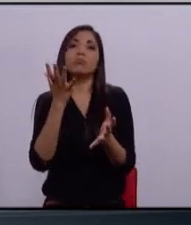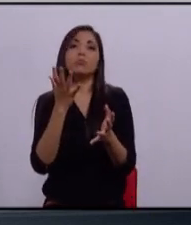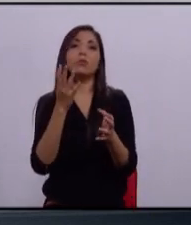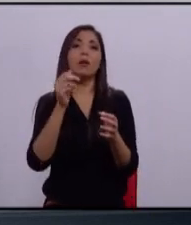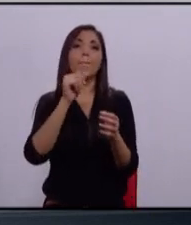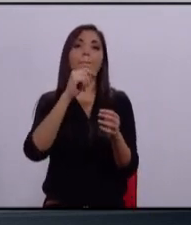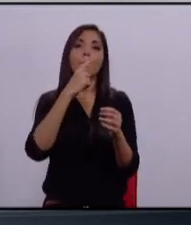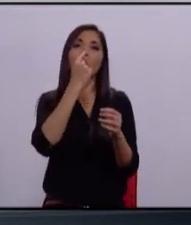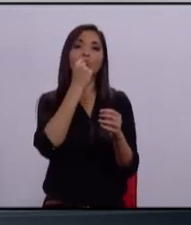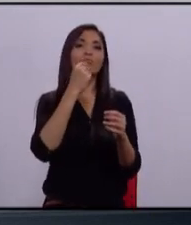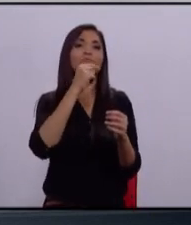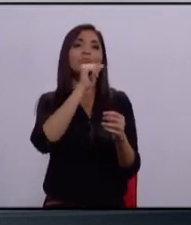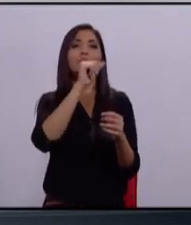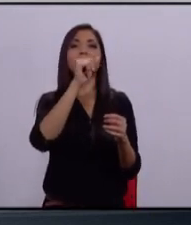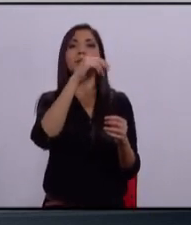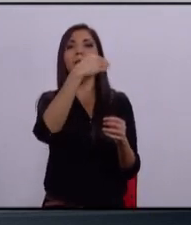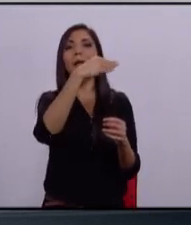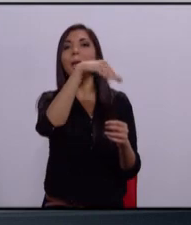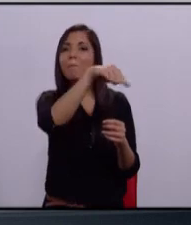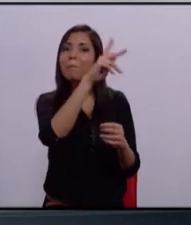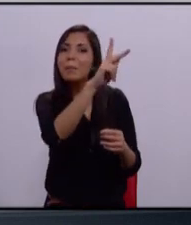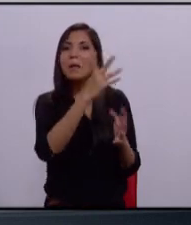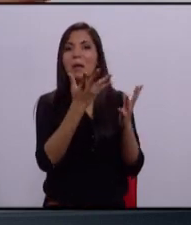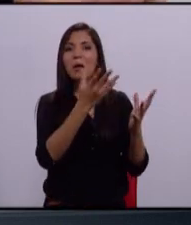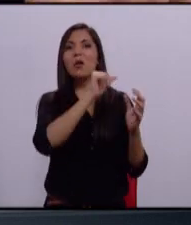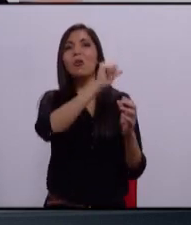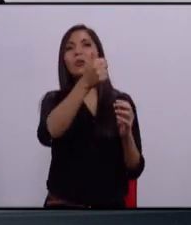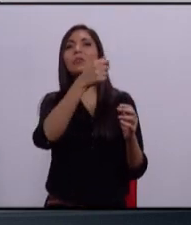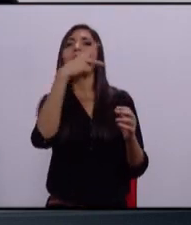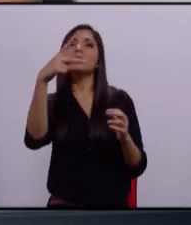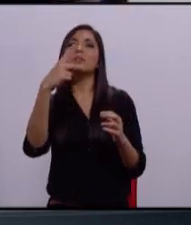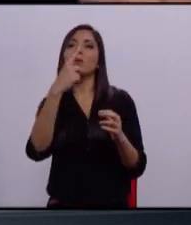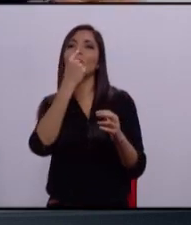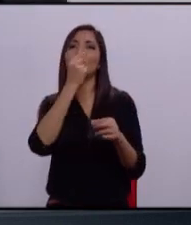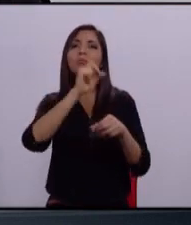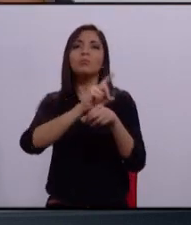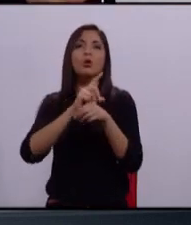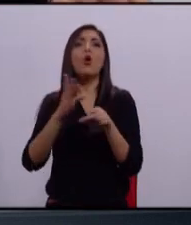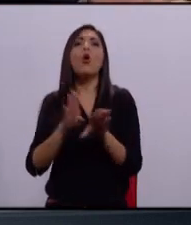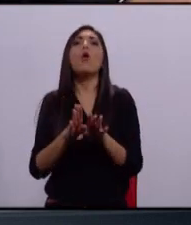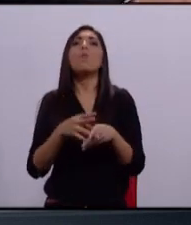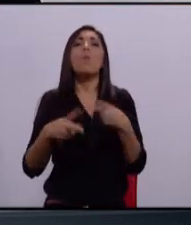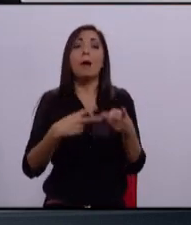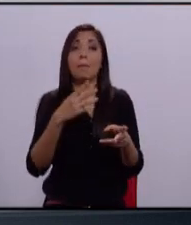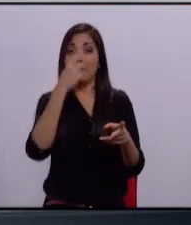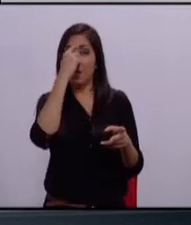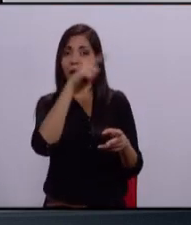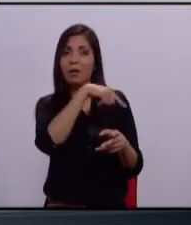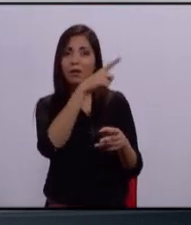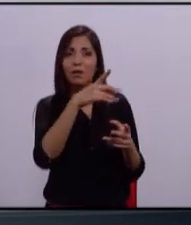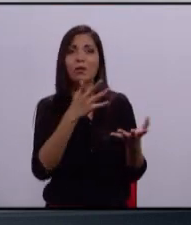parte de los agentes del Ministerio Público, peritos y policías es una cosa de todos los días, ¿cómo lo van a hacer de un de repente?